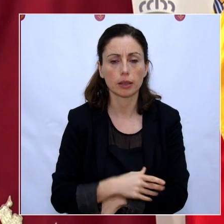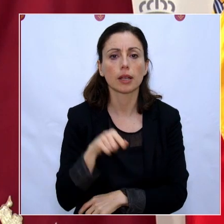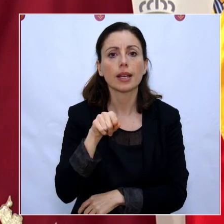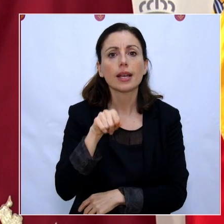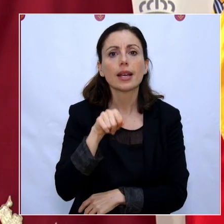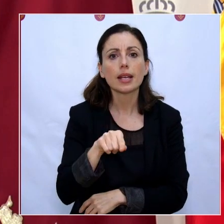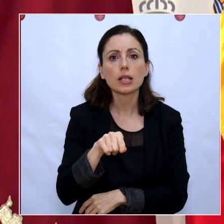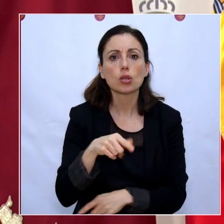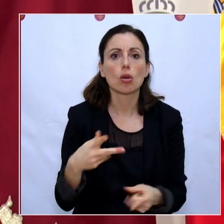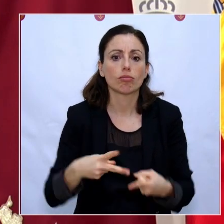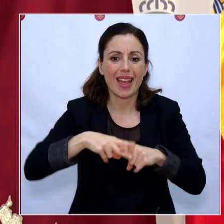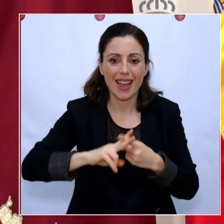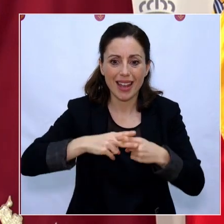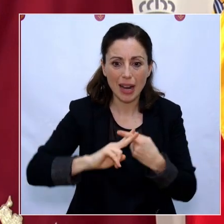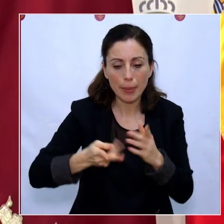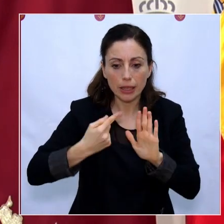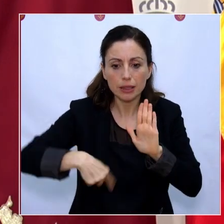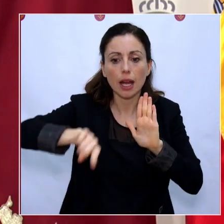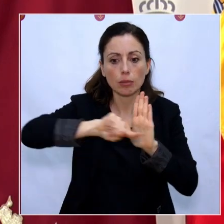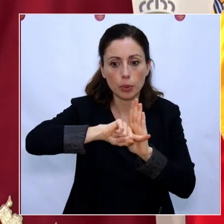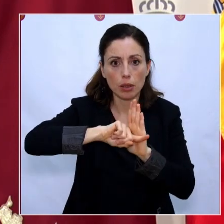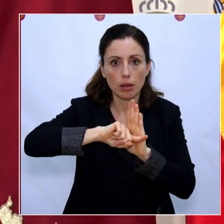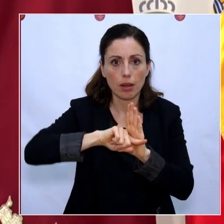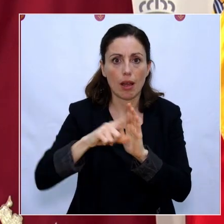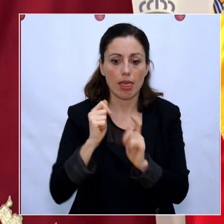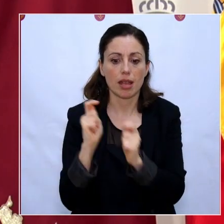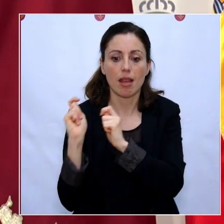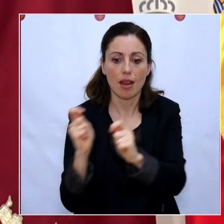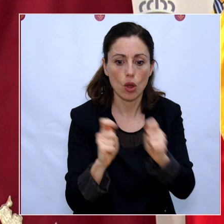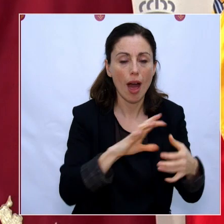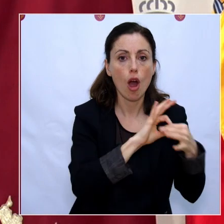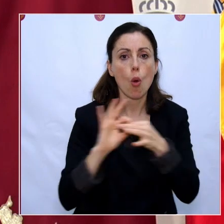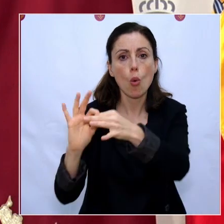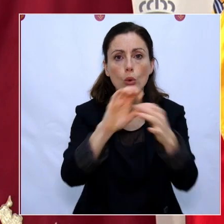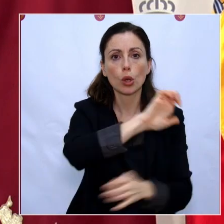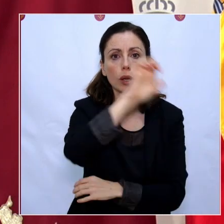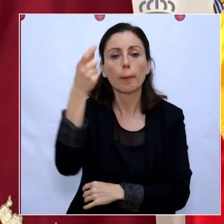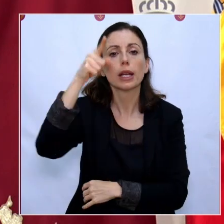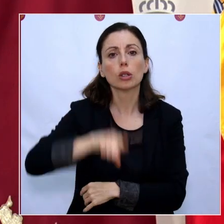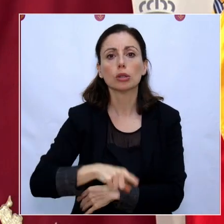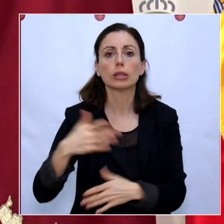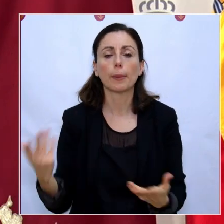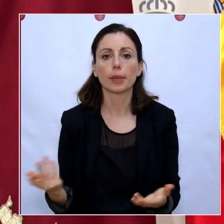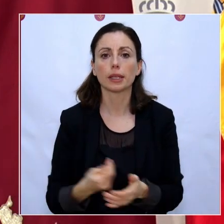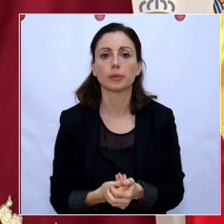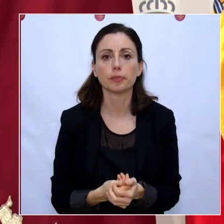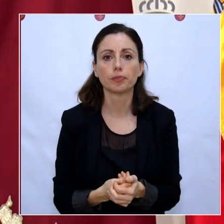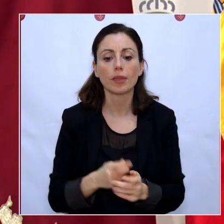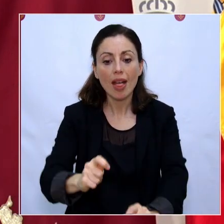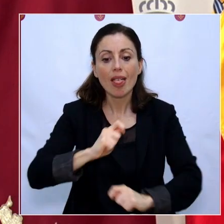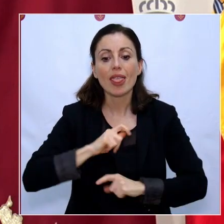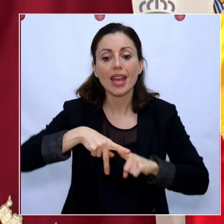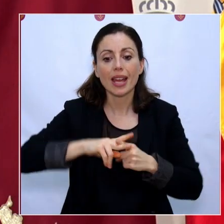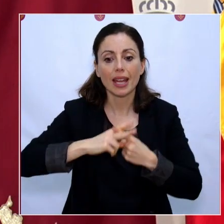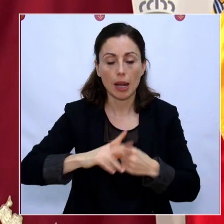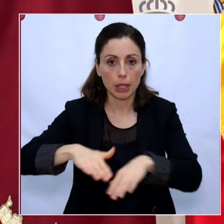en instrumentos y en herramientas que den liquidez por parte de la Unión Europea, pero también en instrumentos y en herramientas